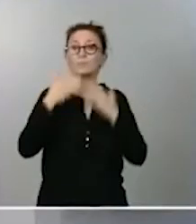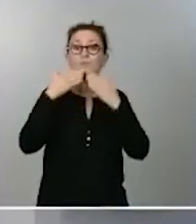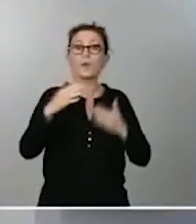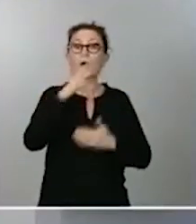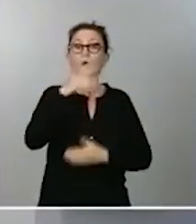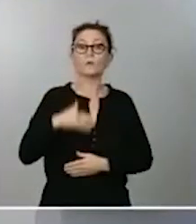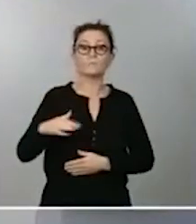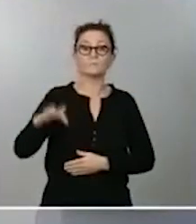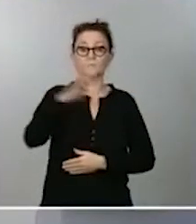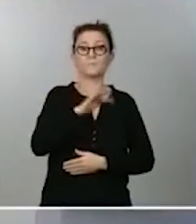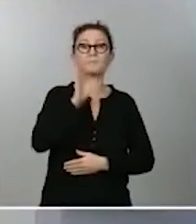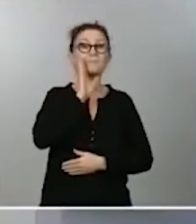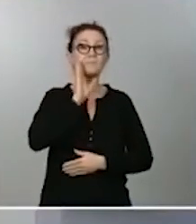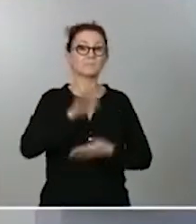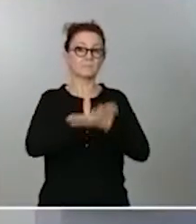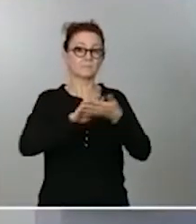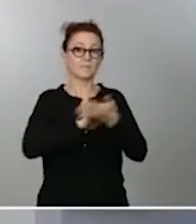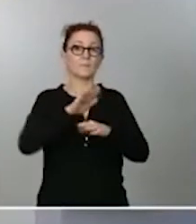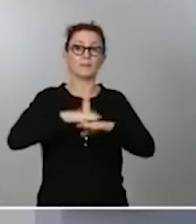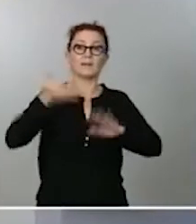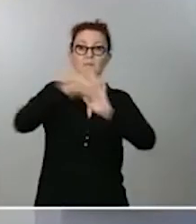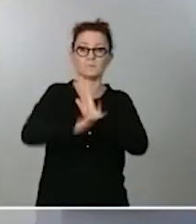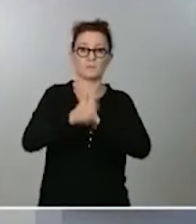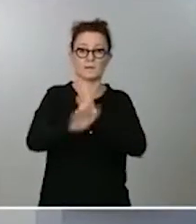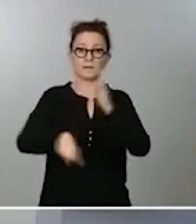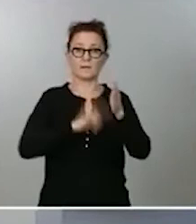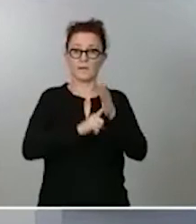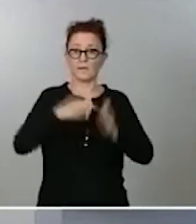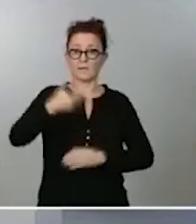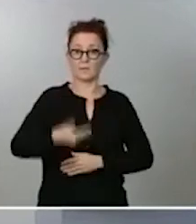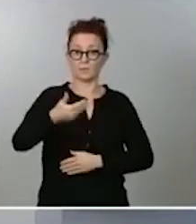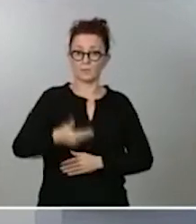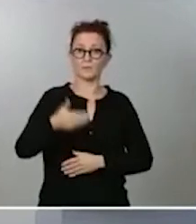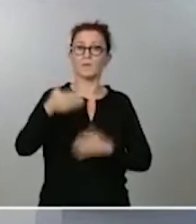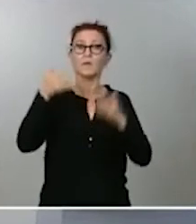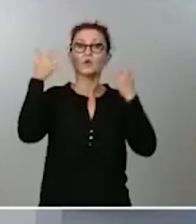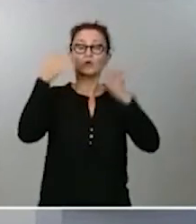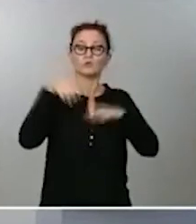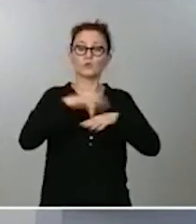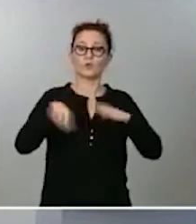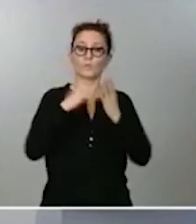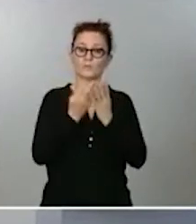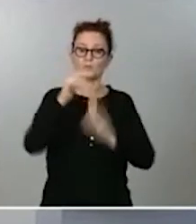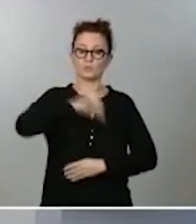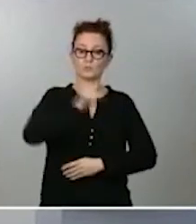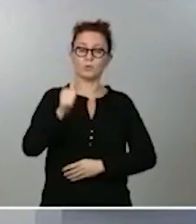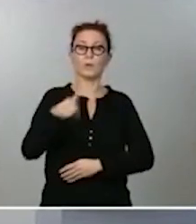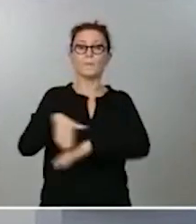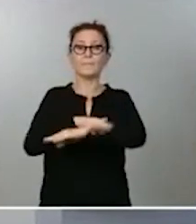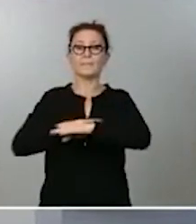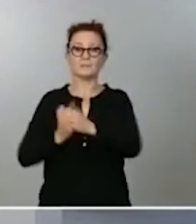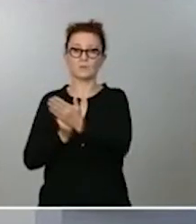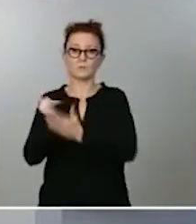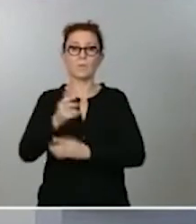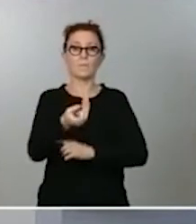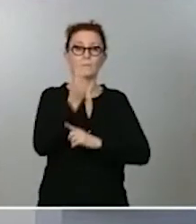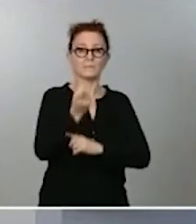como les decía para explicar una ley importante que ha aprobado el Consejo de Ministros al ministro de Agricultura, Pesca y Alimentación a Luis Plana.